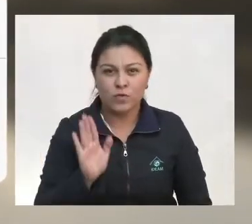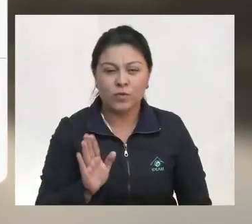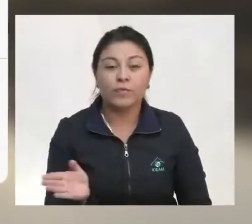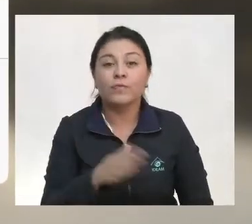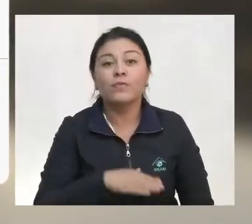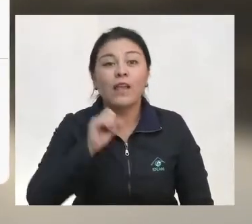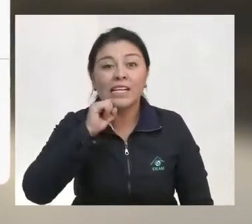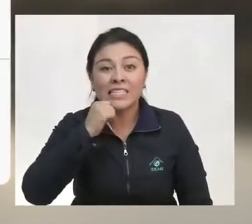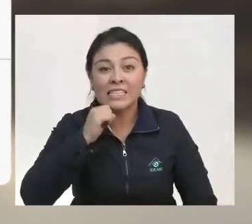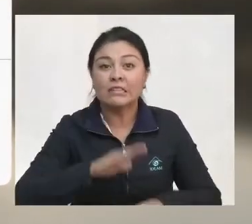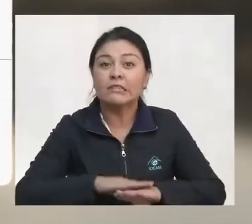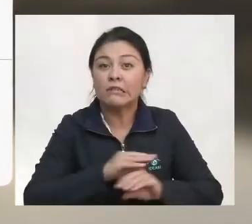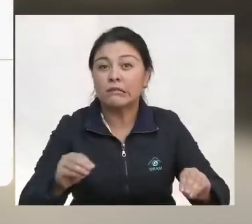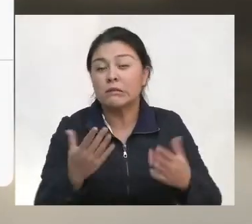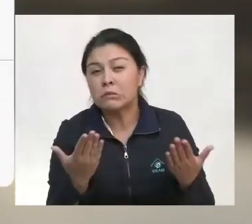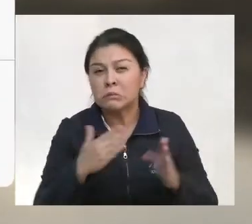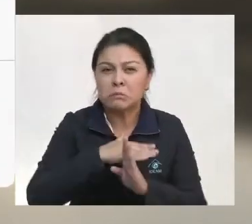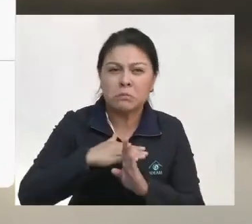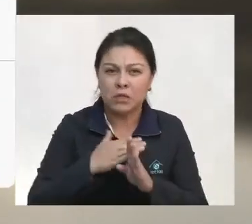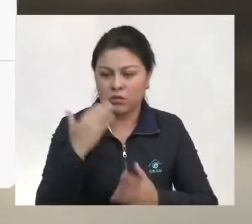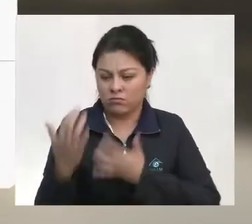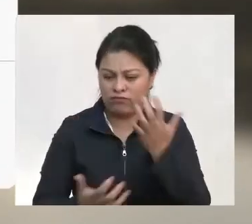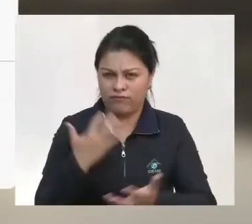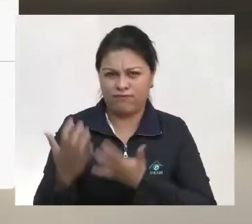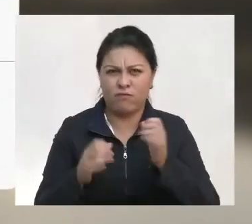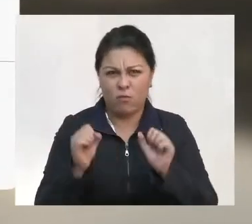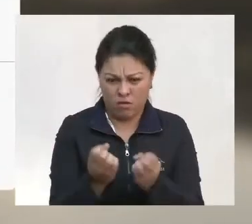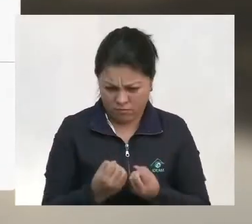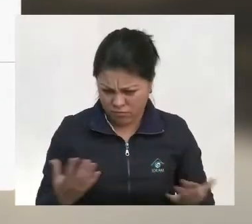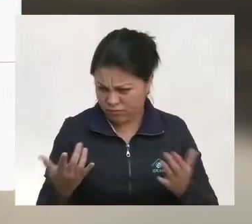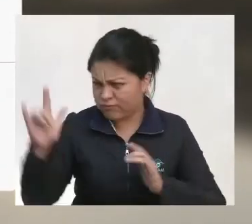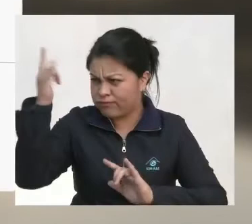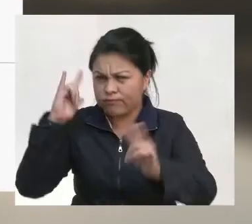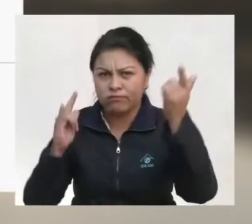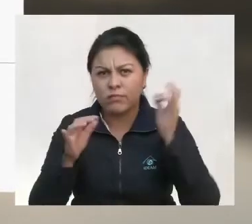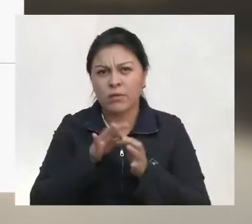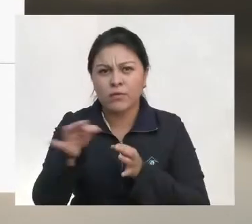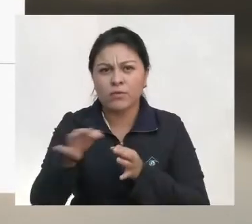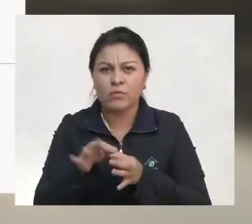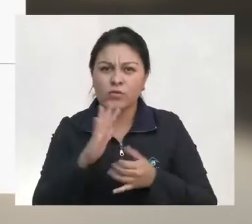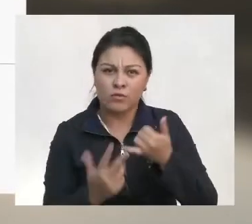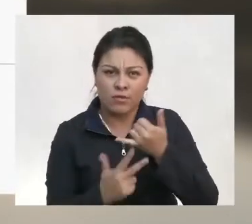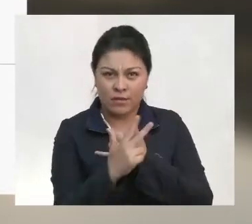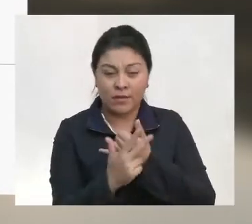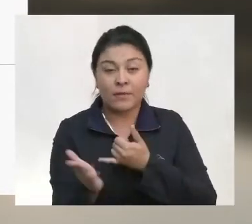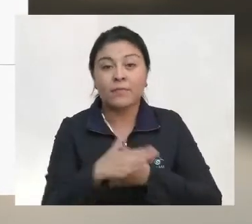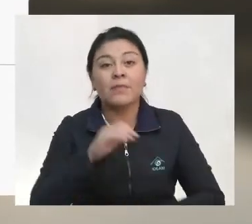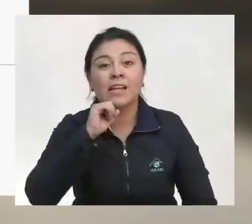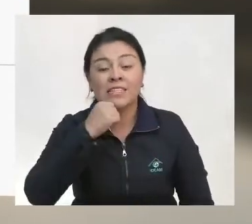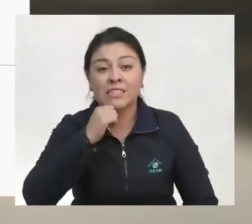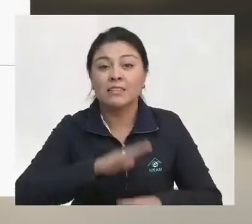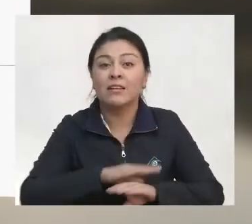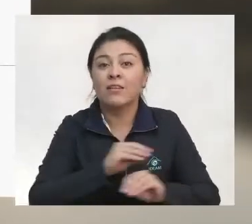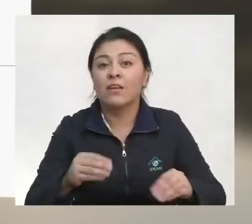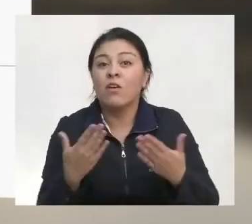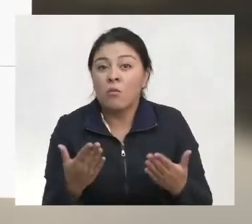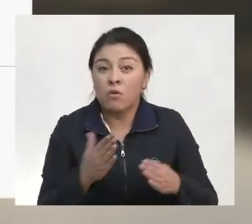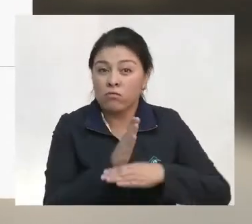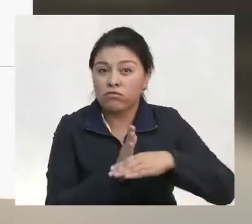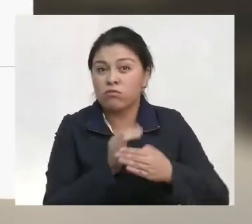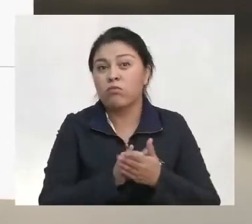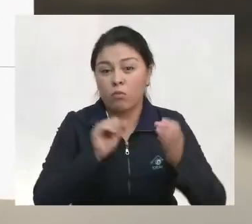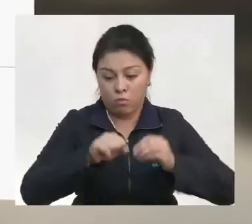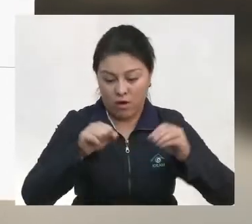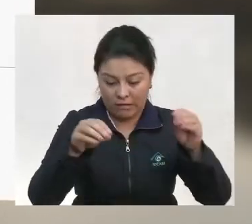Alerta naranja, amenaza moderada de incendios en la vegetación de municipios de la región andina. Alerta naranja por amenaza moderada de